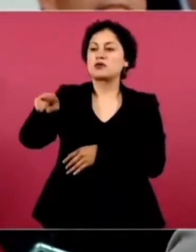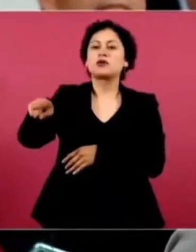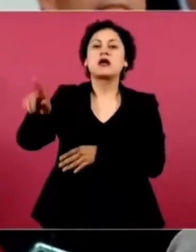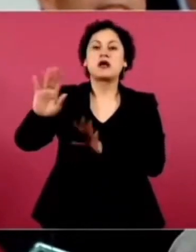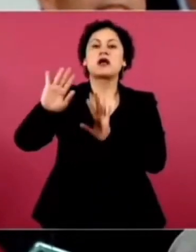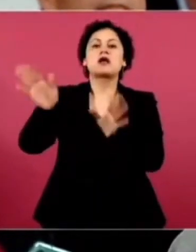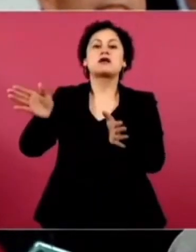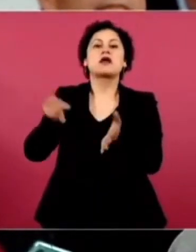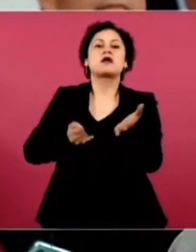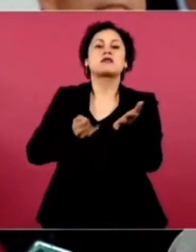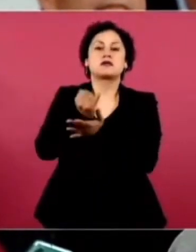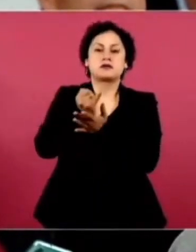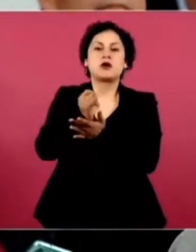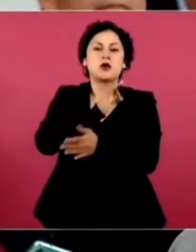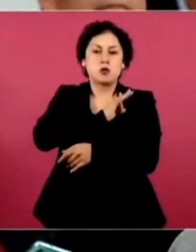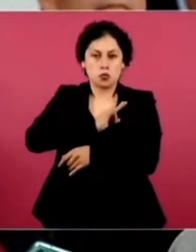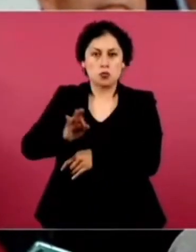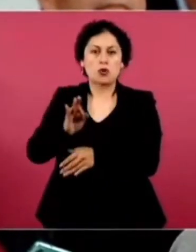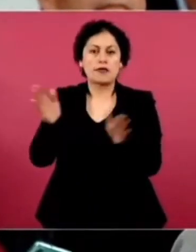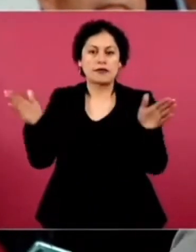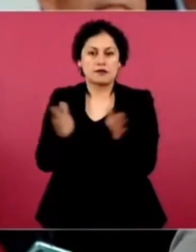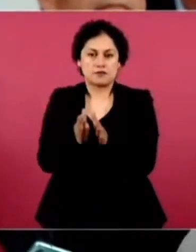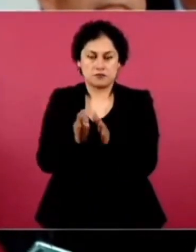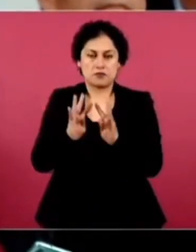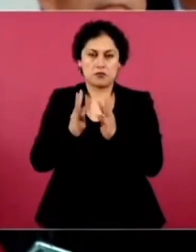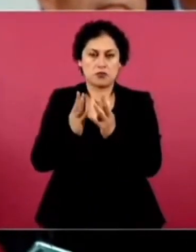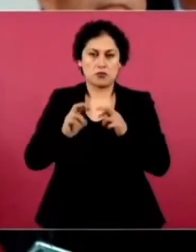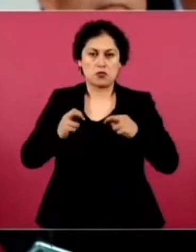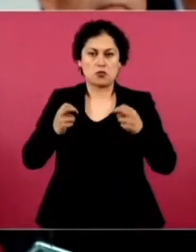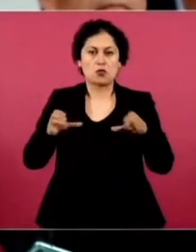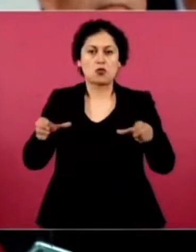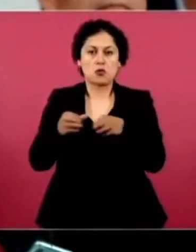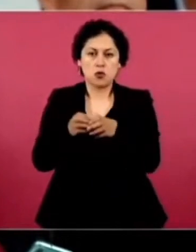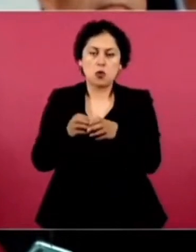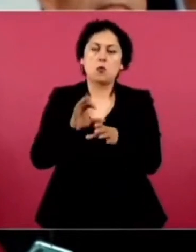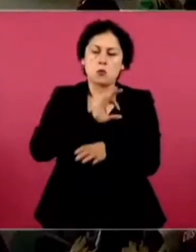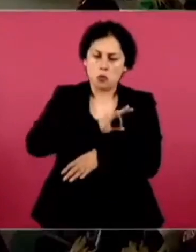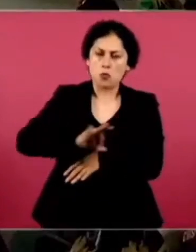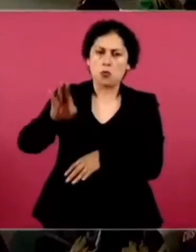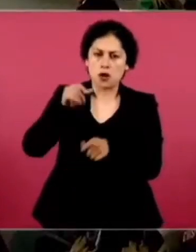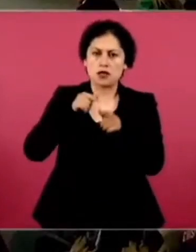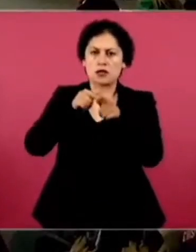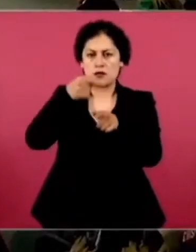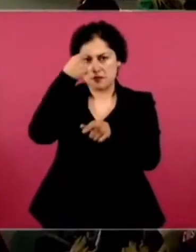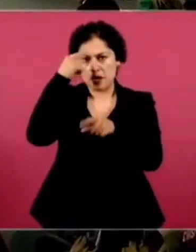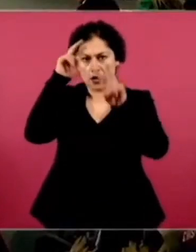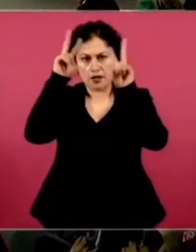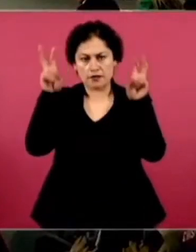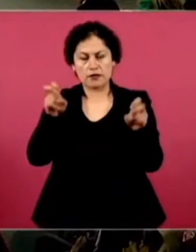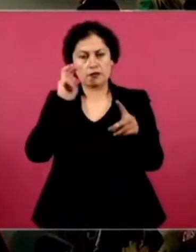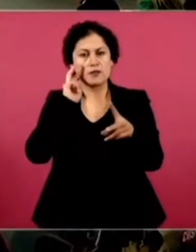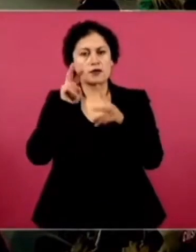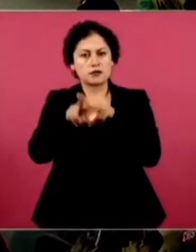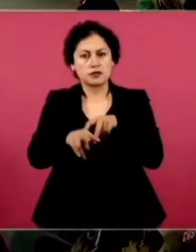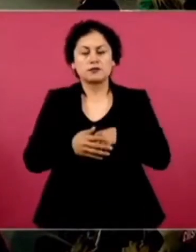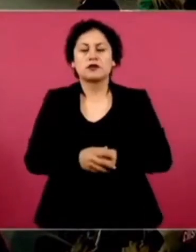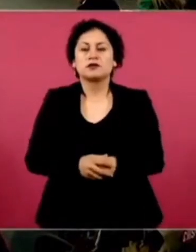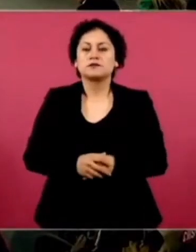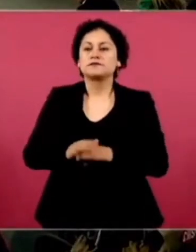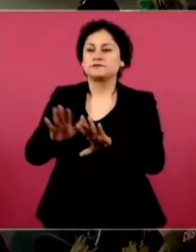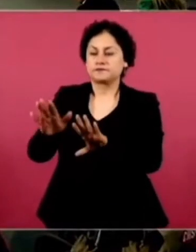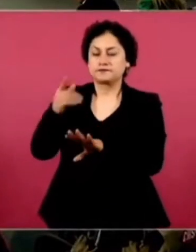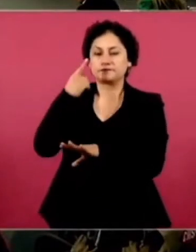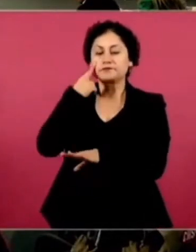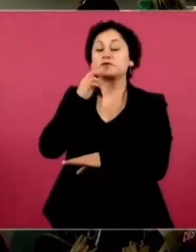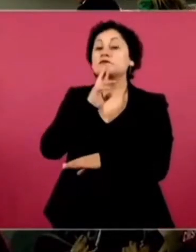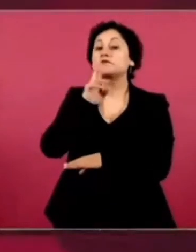poder sesionar con menos de los comisionados que se tienen para poder resolver algunos temas de transparencia. Bueno, acerca de lo del béisbol,